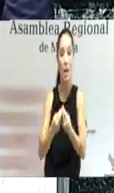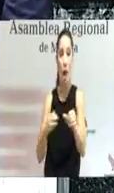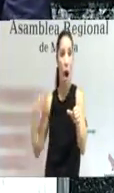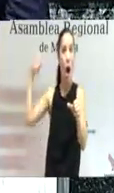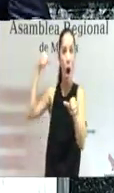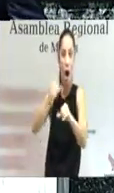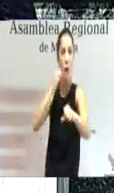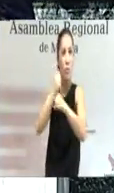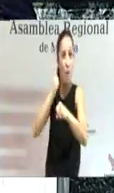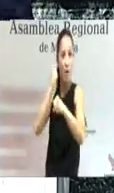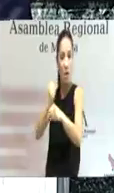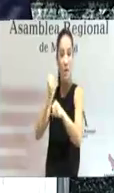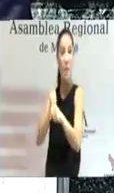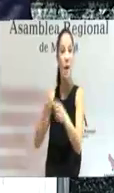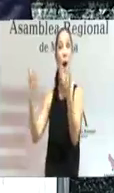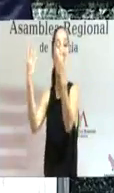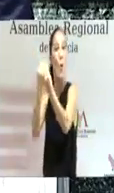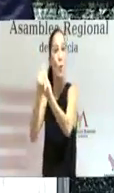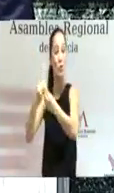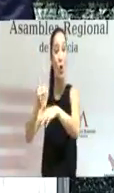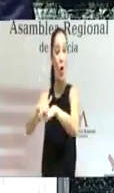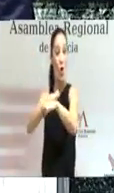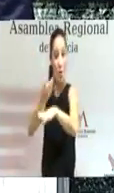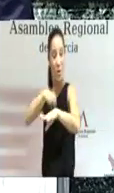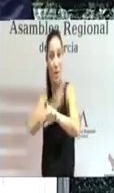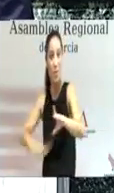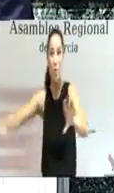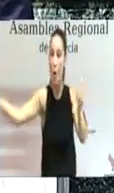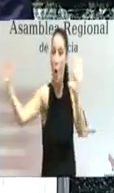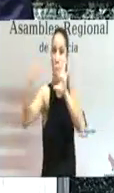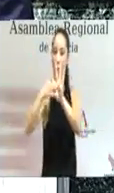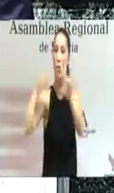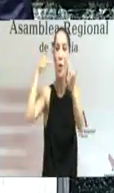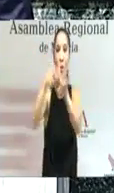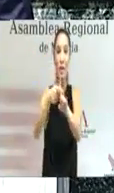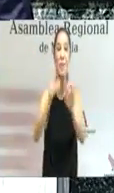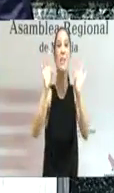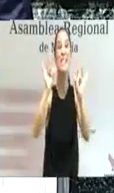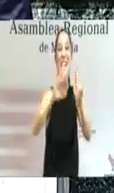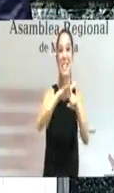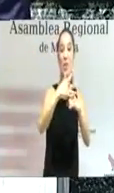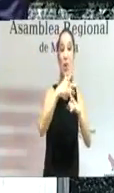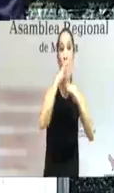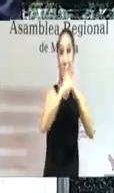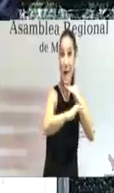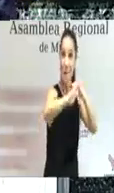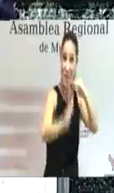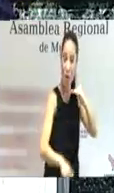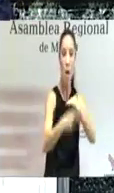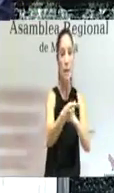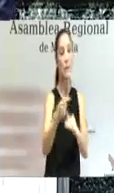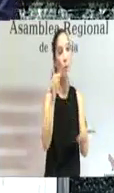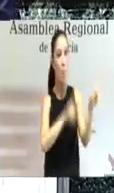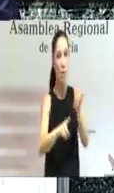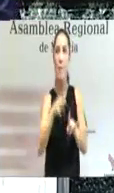intensamente con el Gobierno de España en la búsqueda de soluciones a la actual situación del Mar Menor. Soluciones